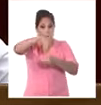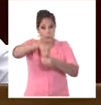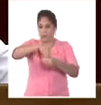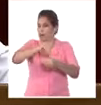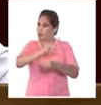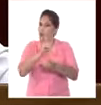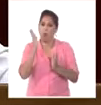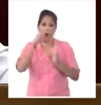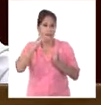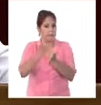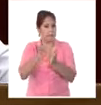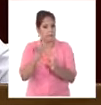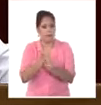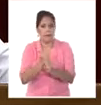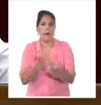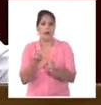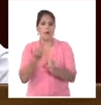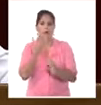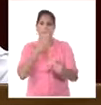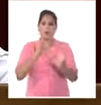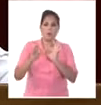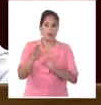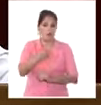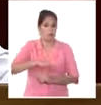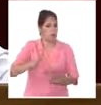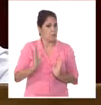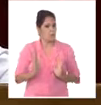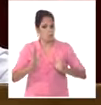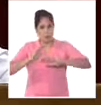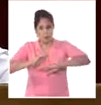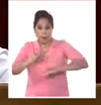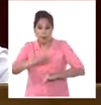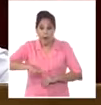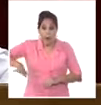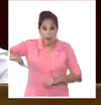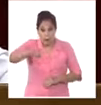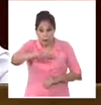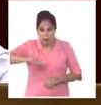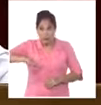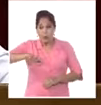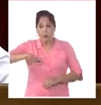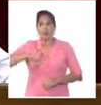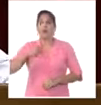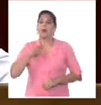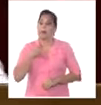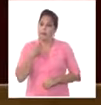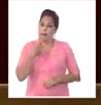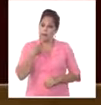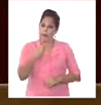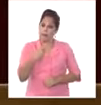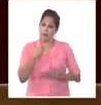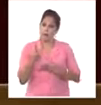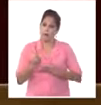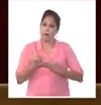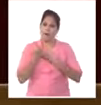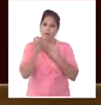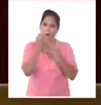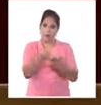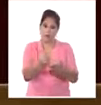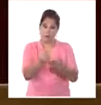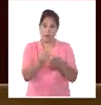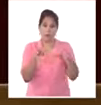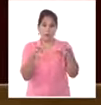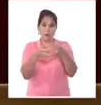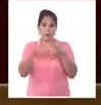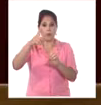garantizan ni empleo ni seguridad social. A todos ellos le hacemos llegar el mensaje solidario del movimiento